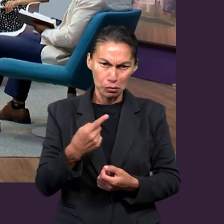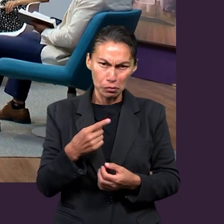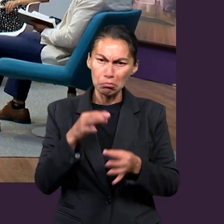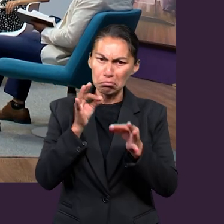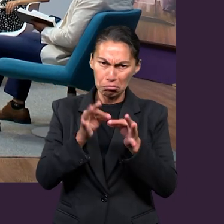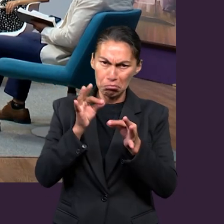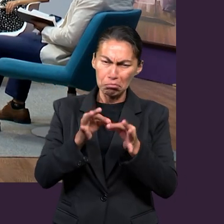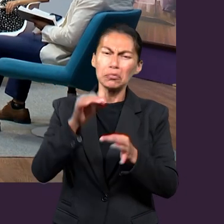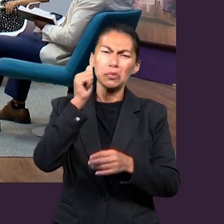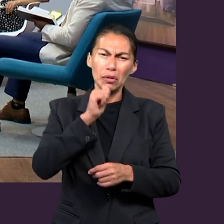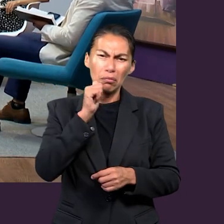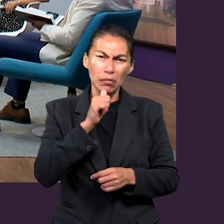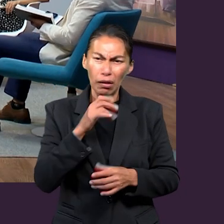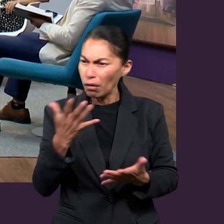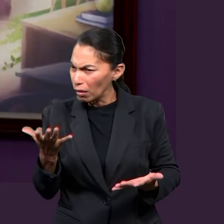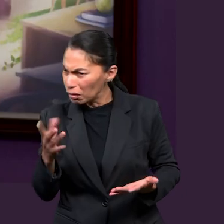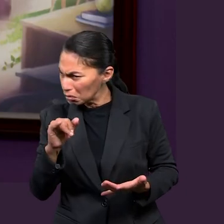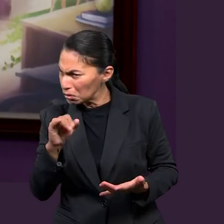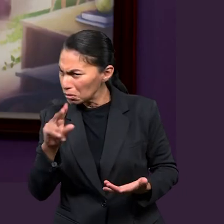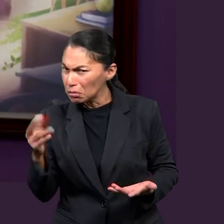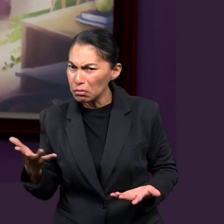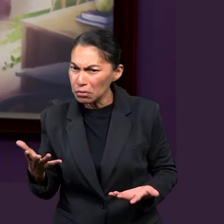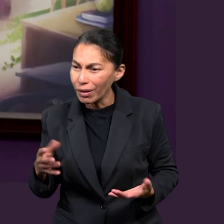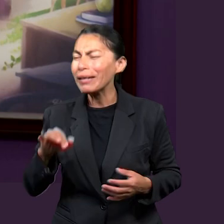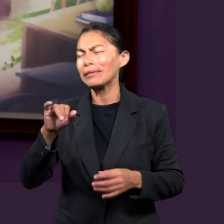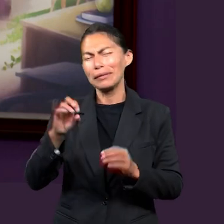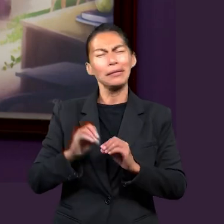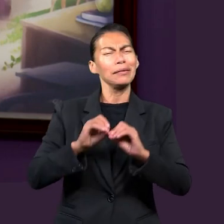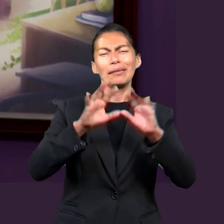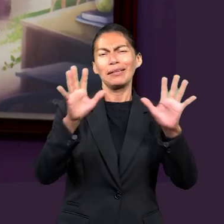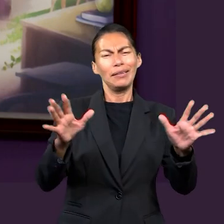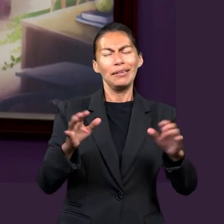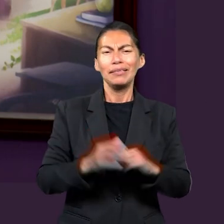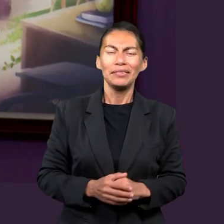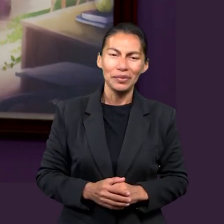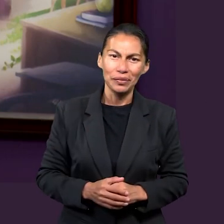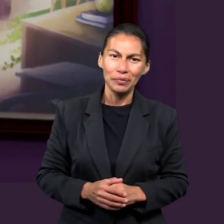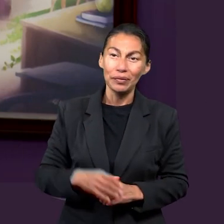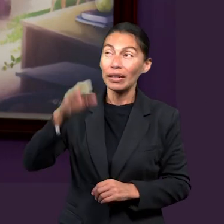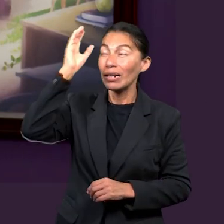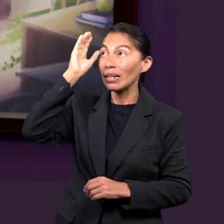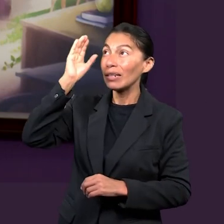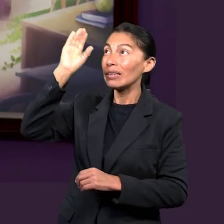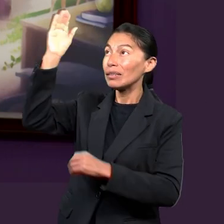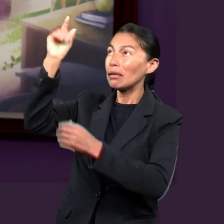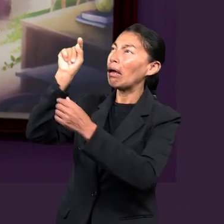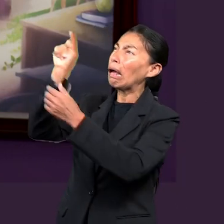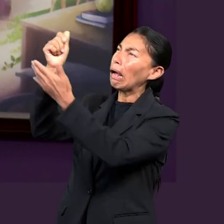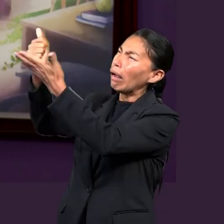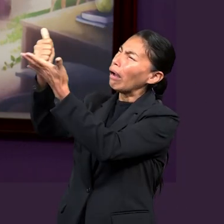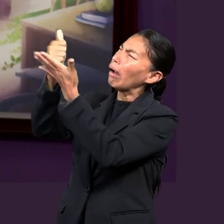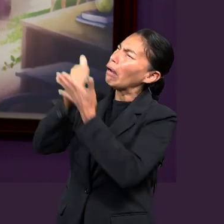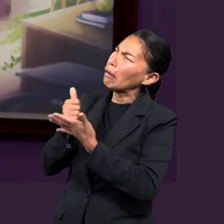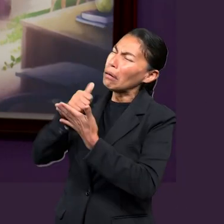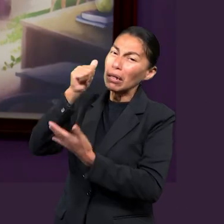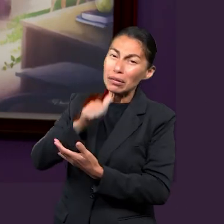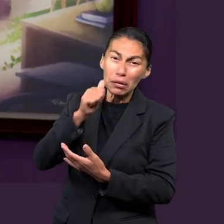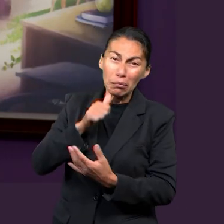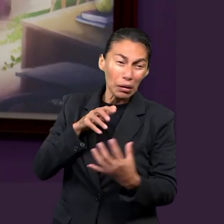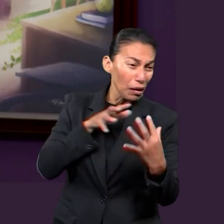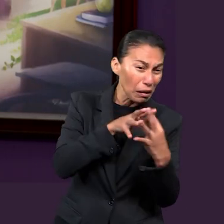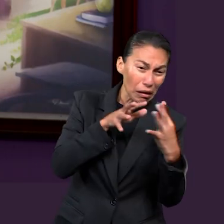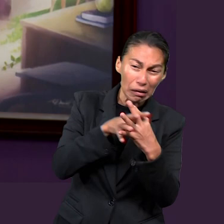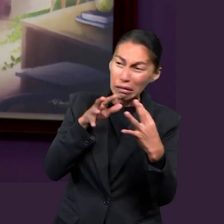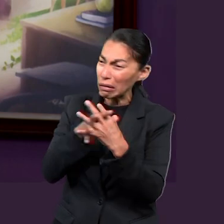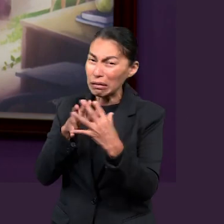¿lo tenemos disponible siempre? Claro, yo creo que al final de cuentas, Cristo, que es nuestro sustento en